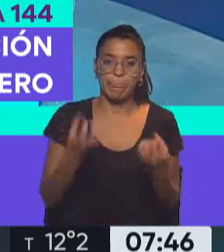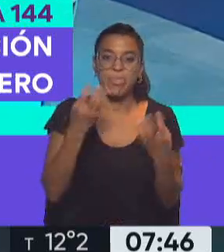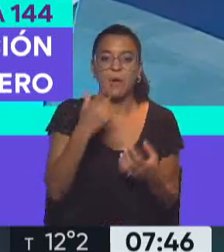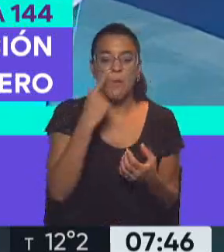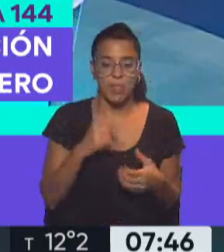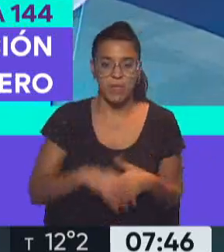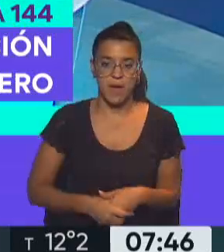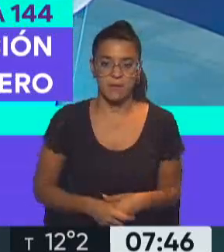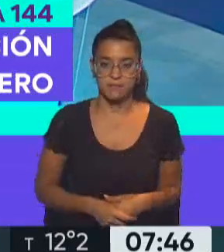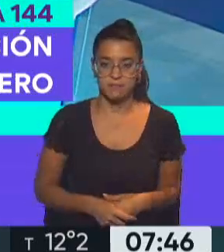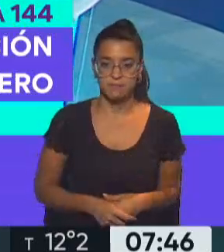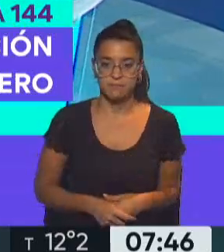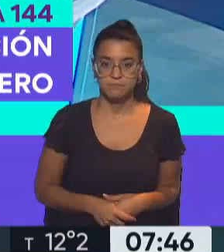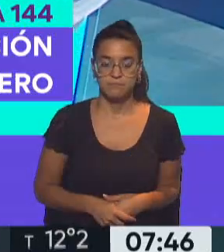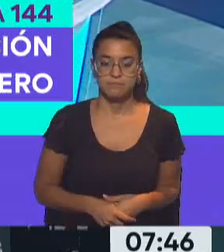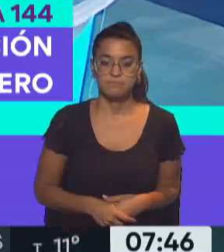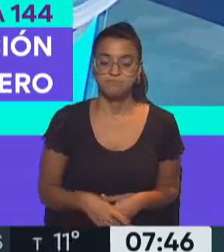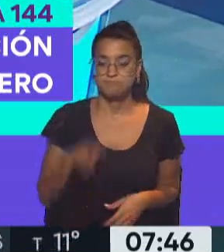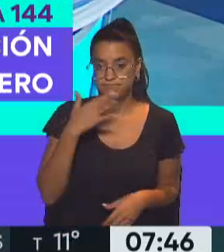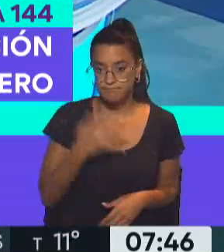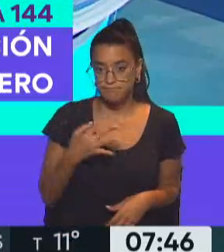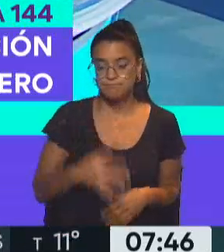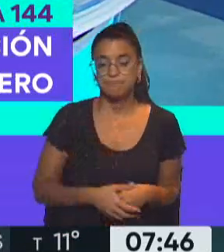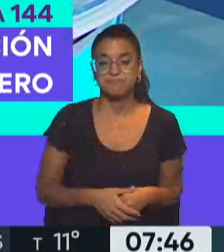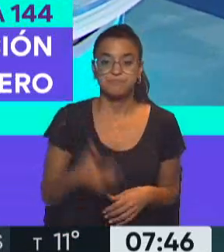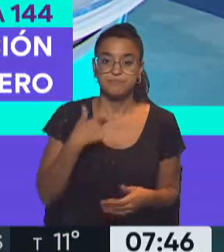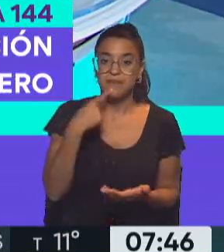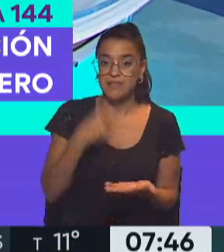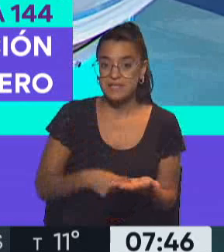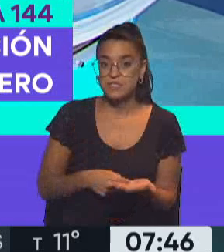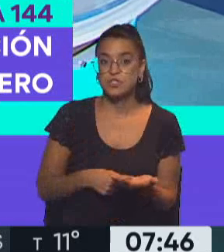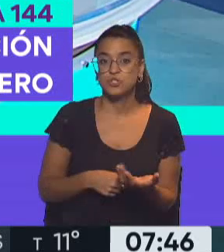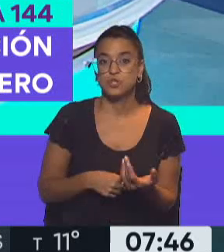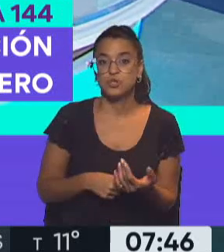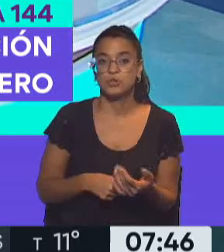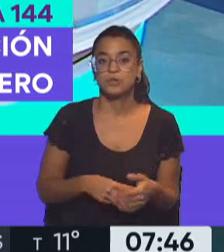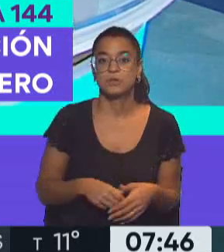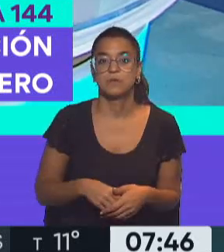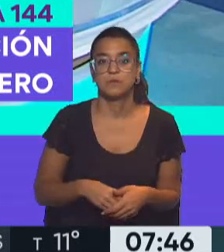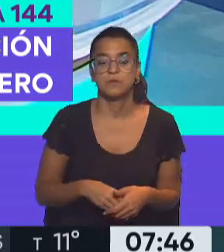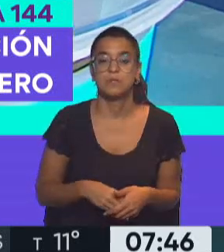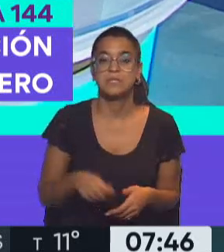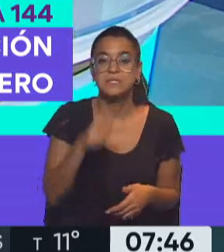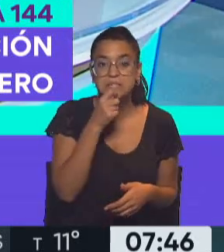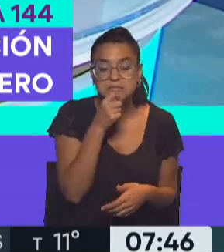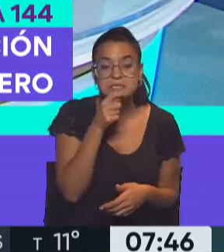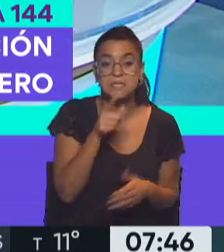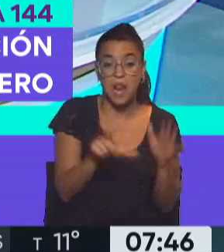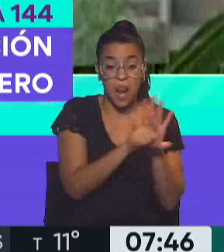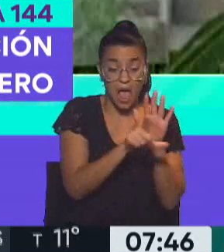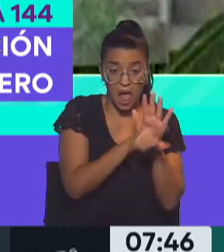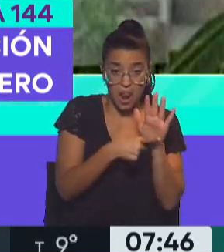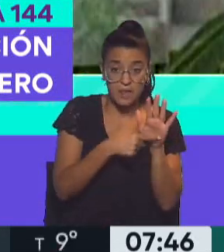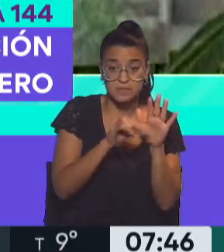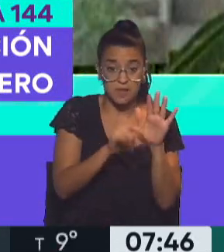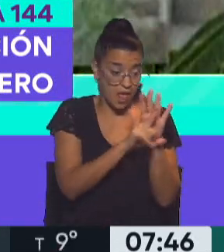día. Y realmente son decisiones que, si bien son legales, están